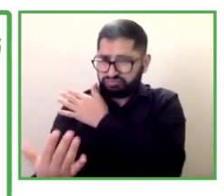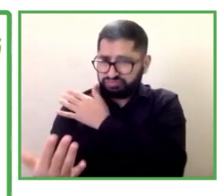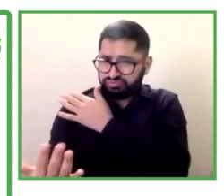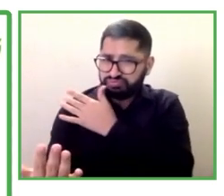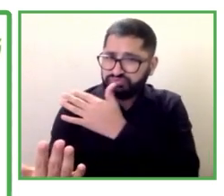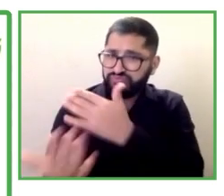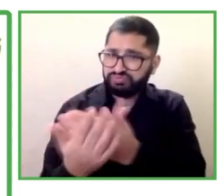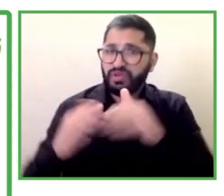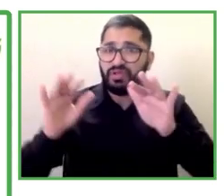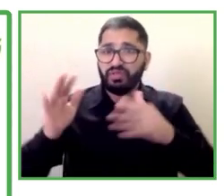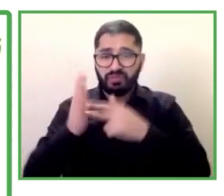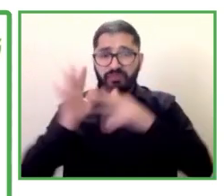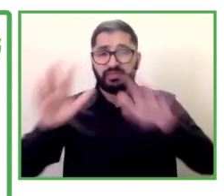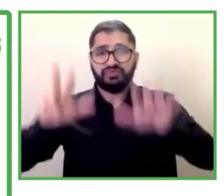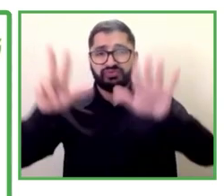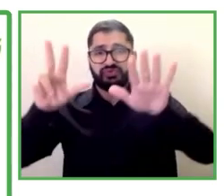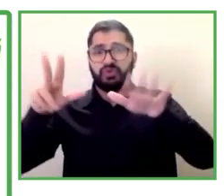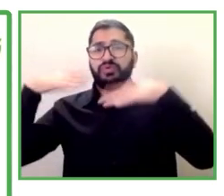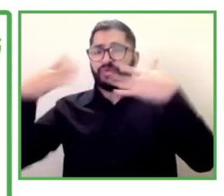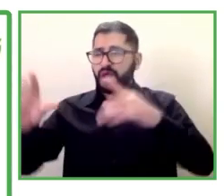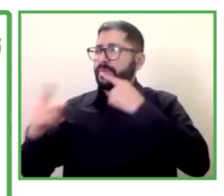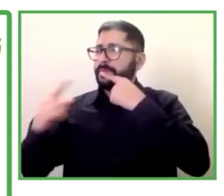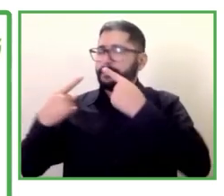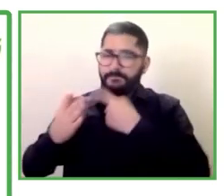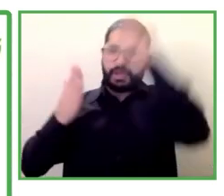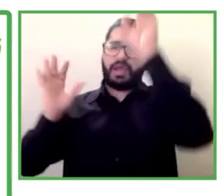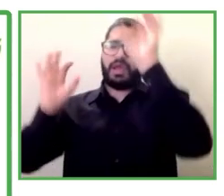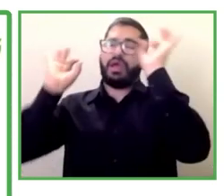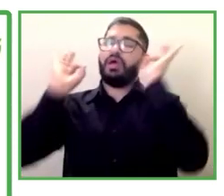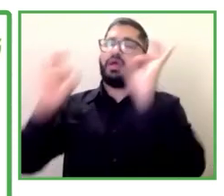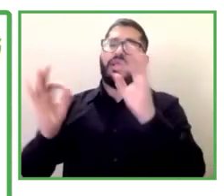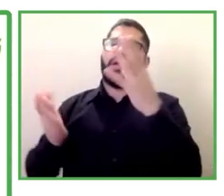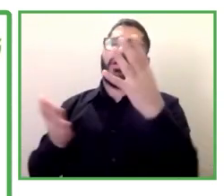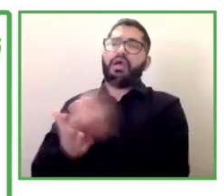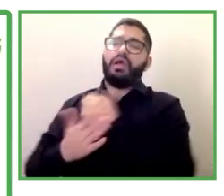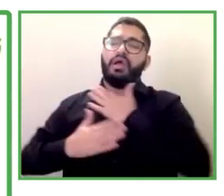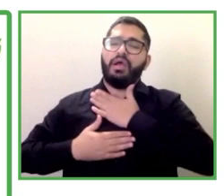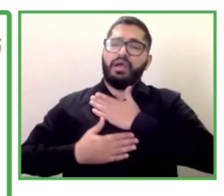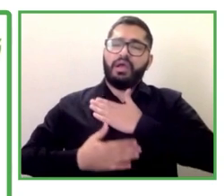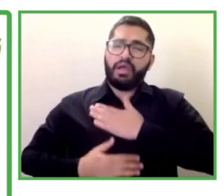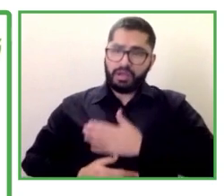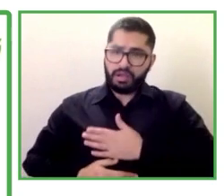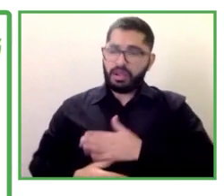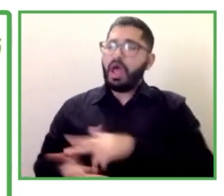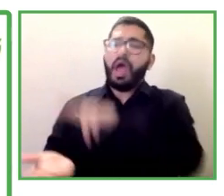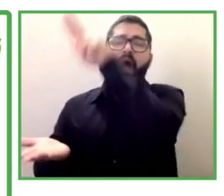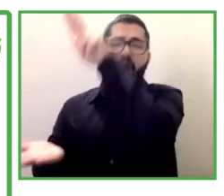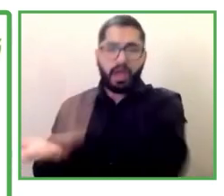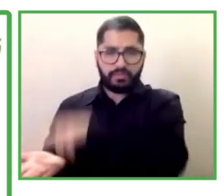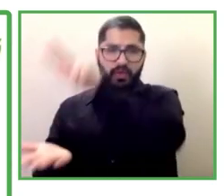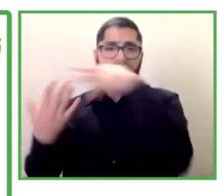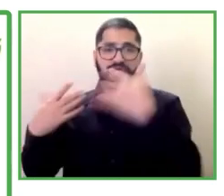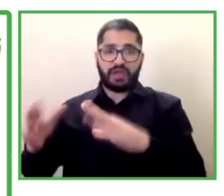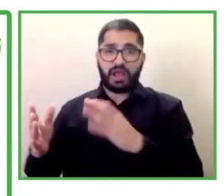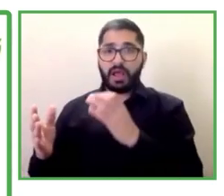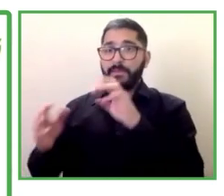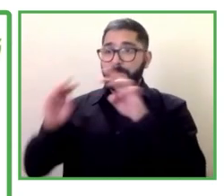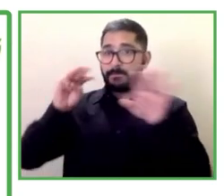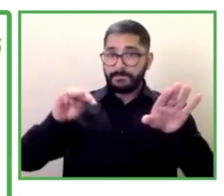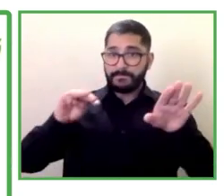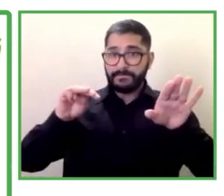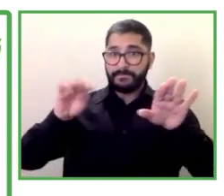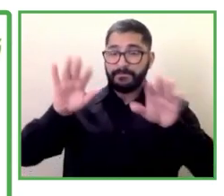han concluido felizmente con la aprobación en mayo de este año de 2021 del real decreto sobre medidas de acción positiva